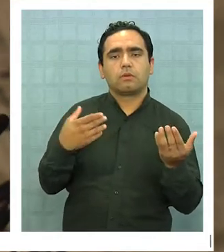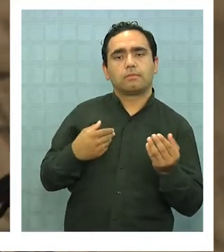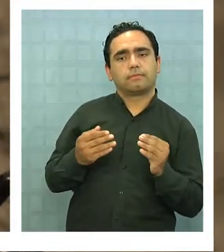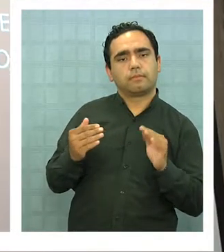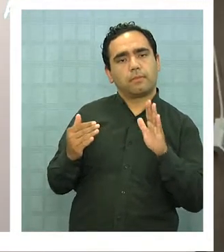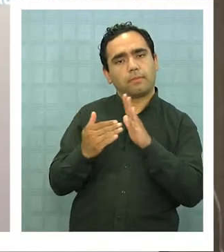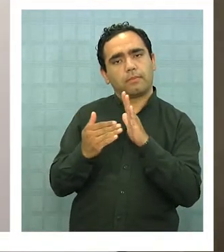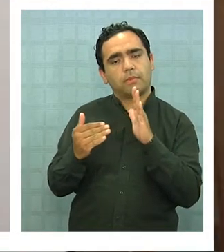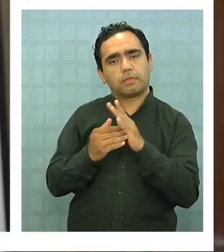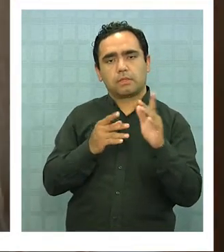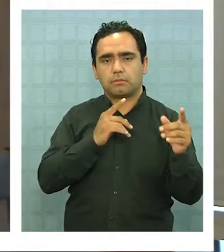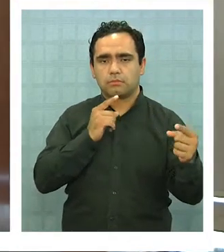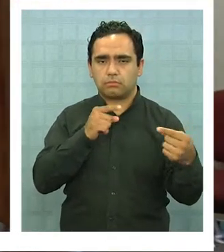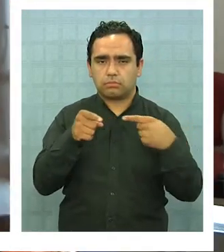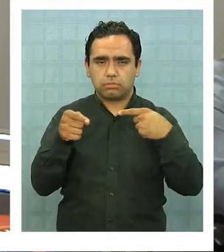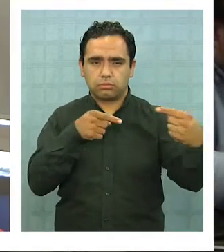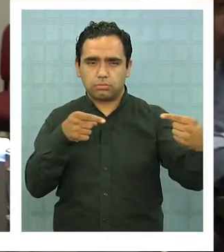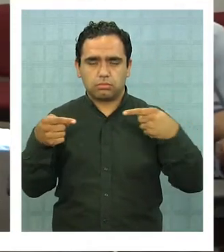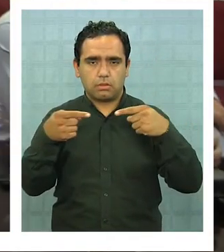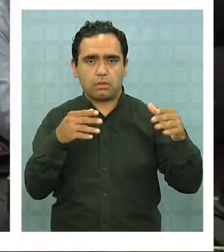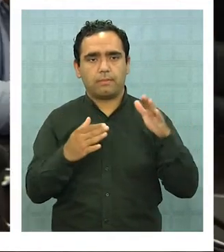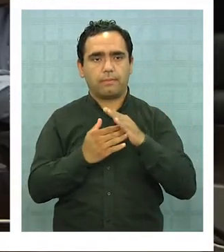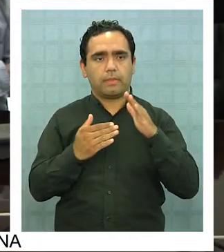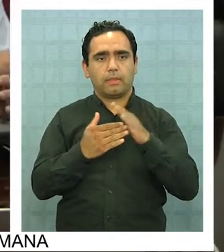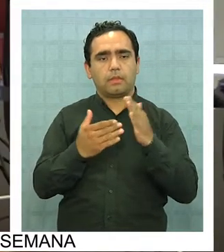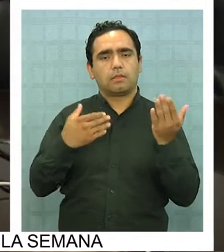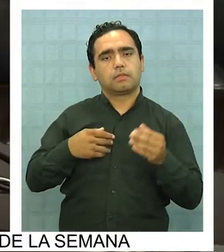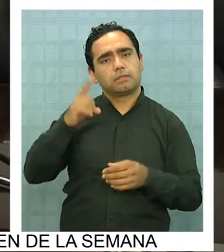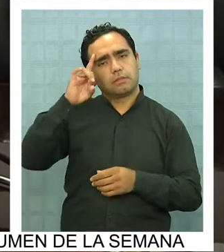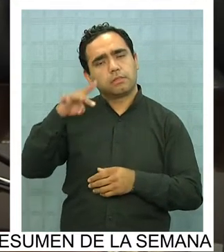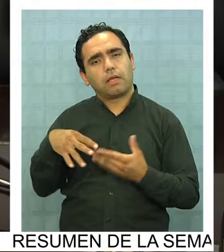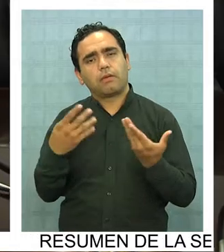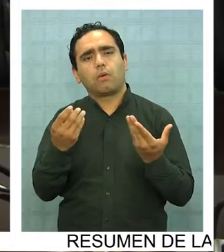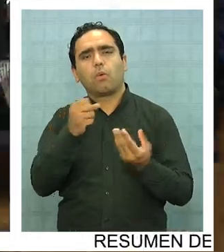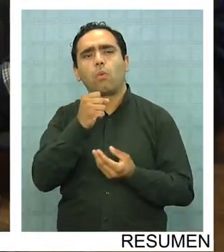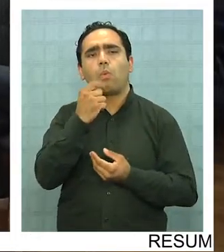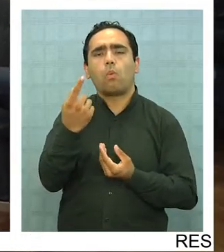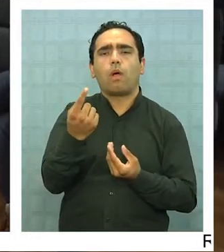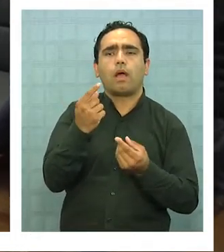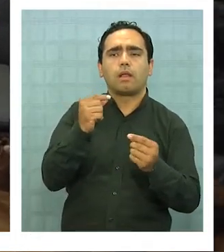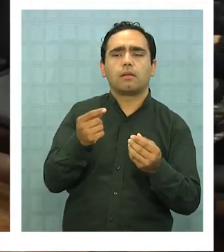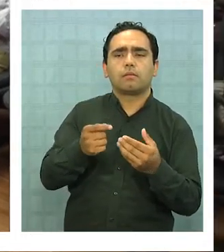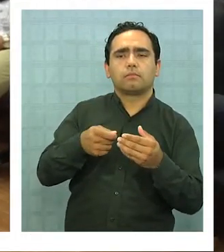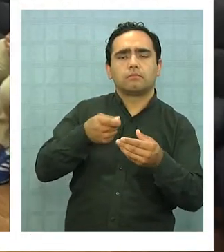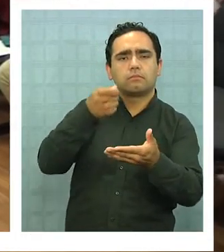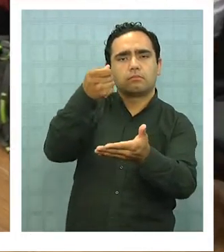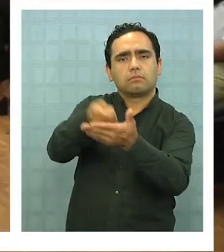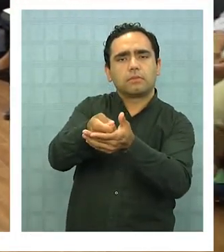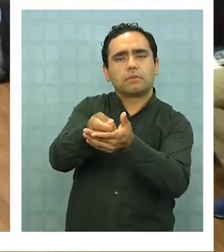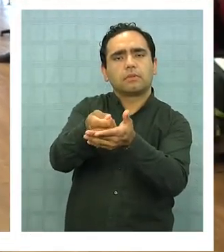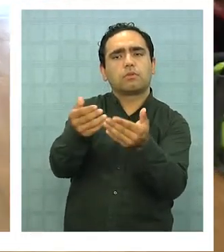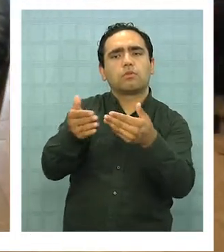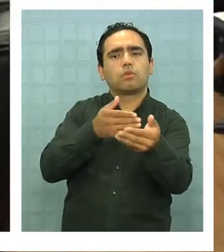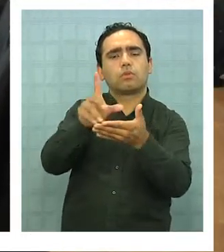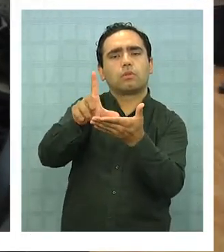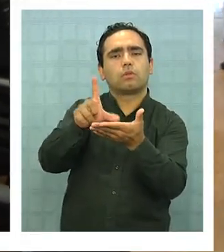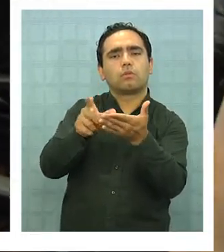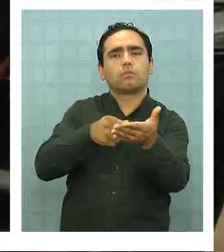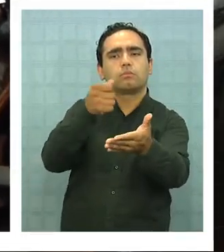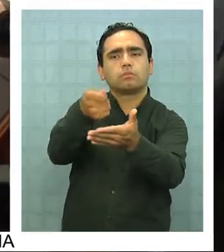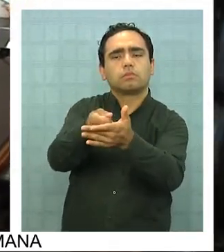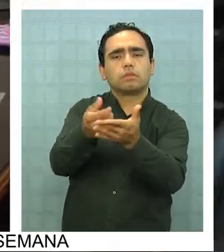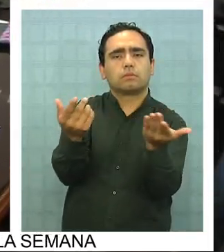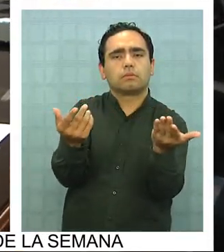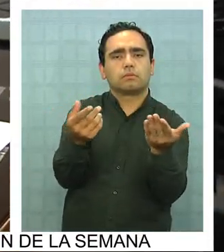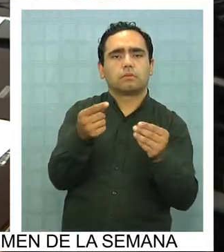postergar la discusión de financiero no en la iniciativa hasta esclarecer el destino de los dineros solicitados. ¿Por qué? Porque en el primer año